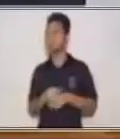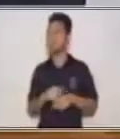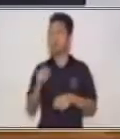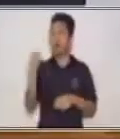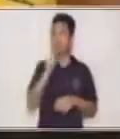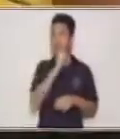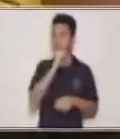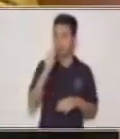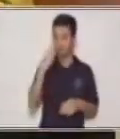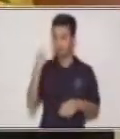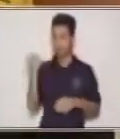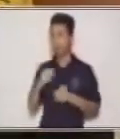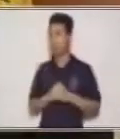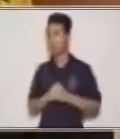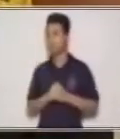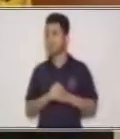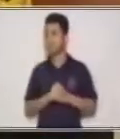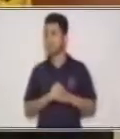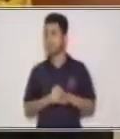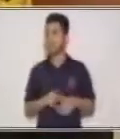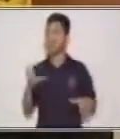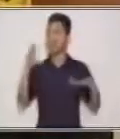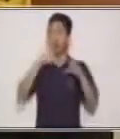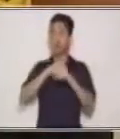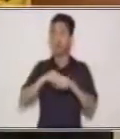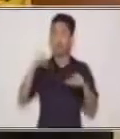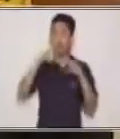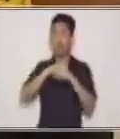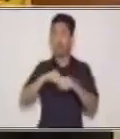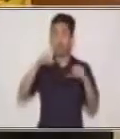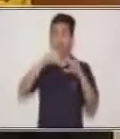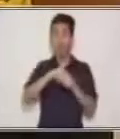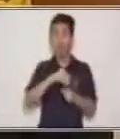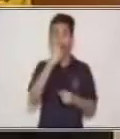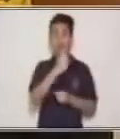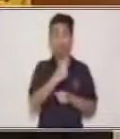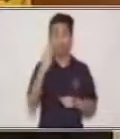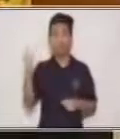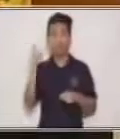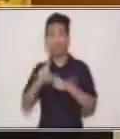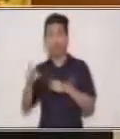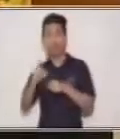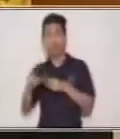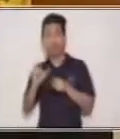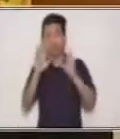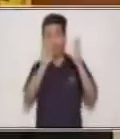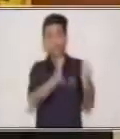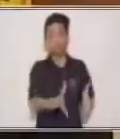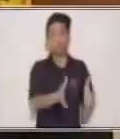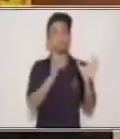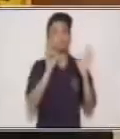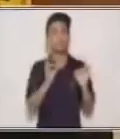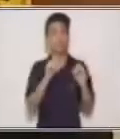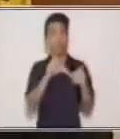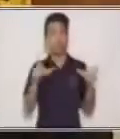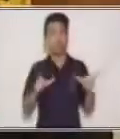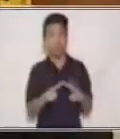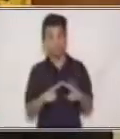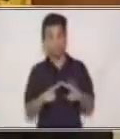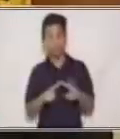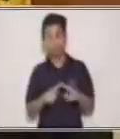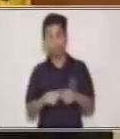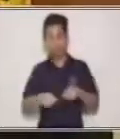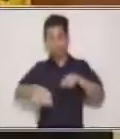canción que dice así. Aguardar, aguardar cada cosa en su lugar. Sin romper ni tirar que